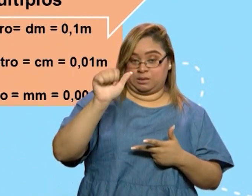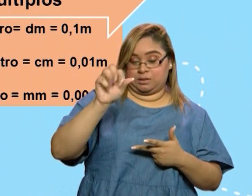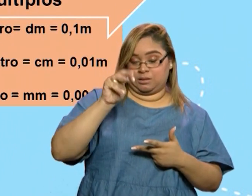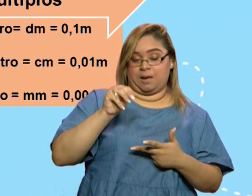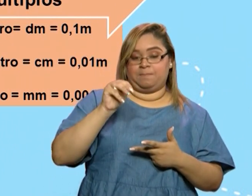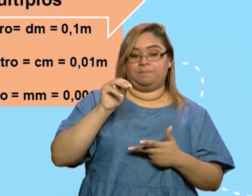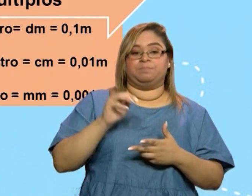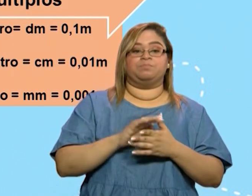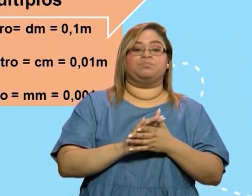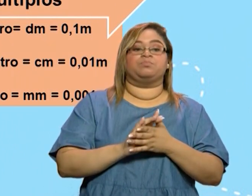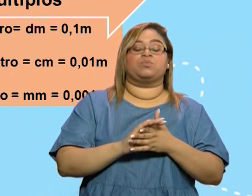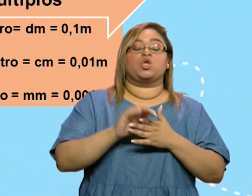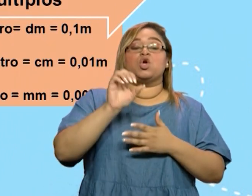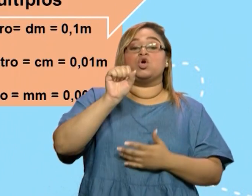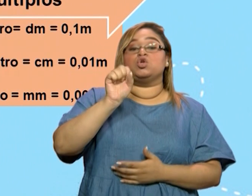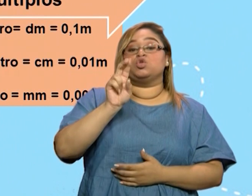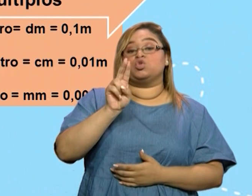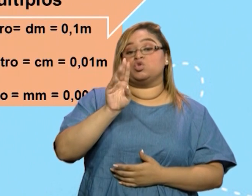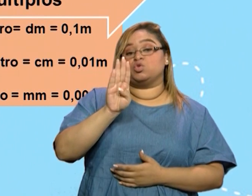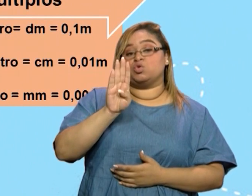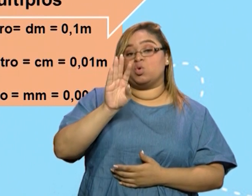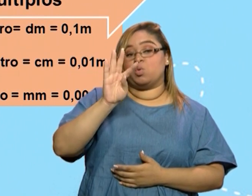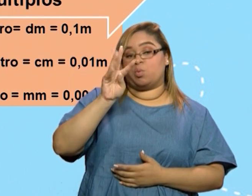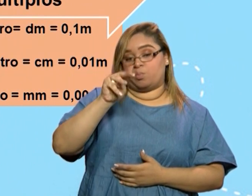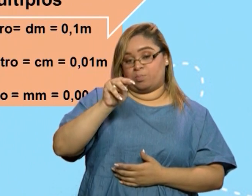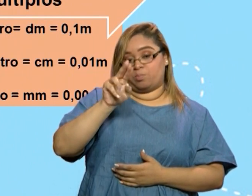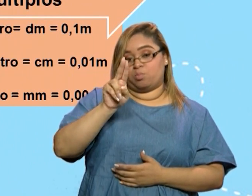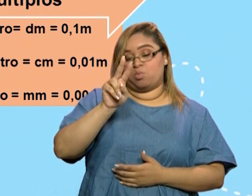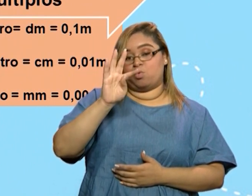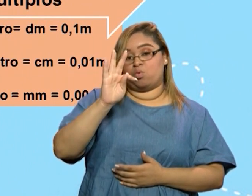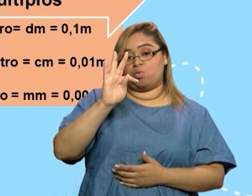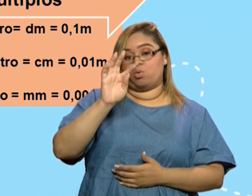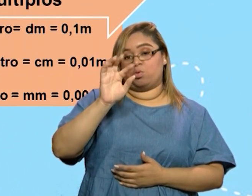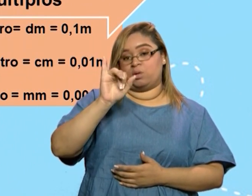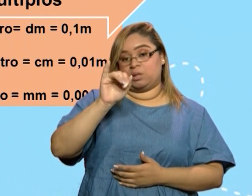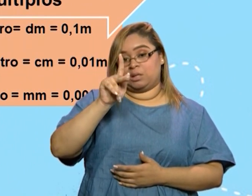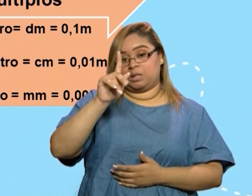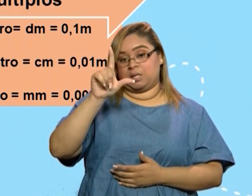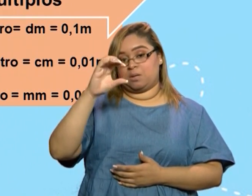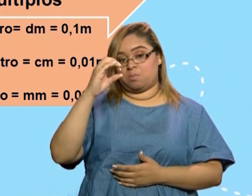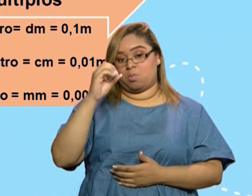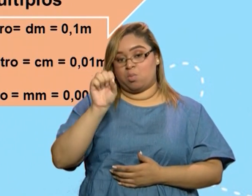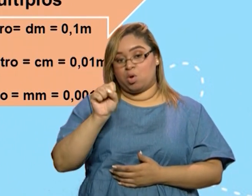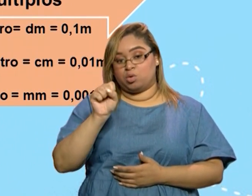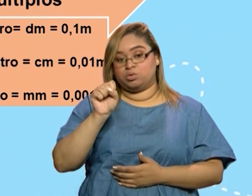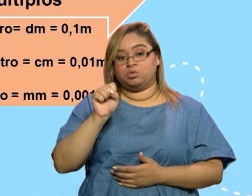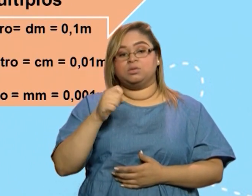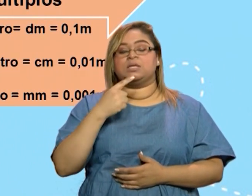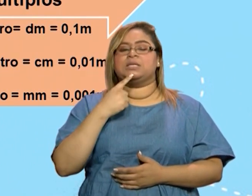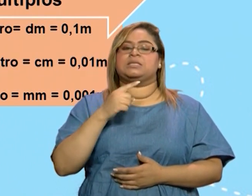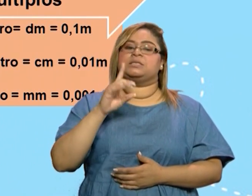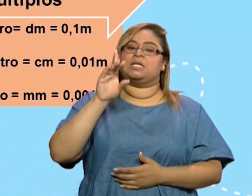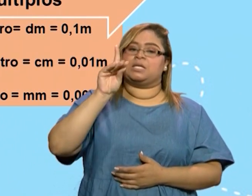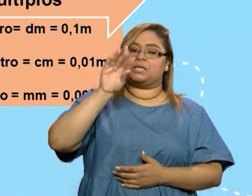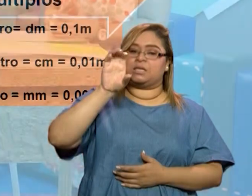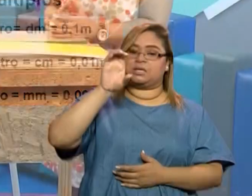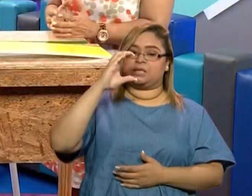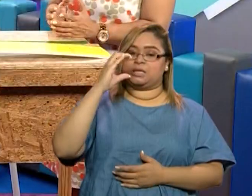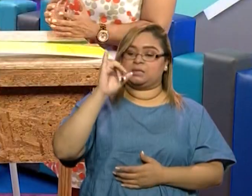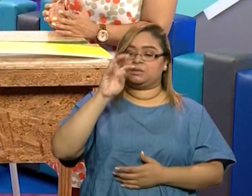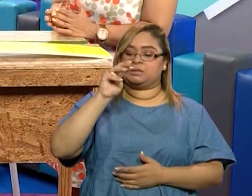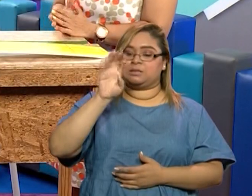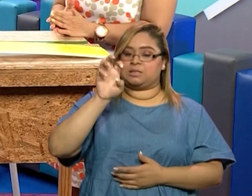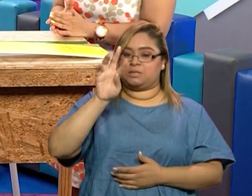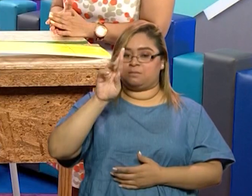perdón, el kilómetro son 1000 metros, el hectómetro 100 metros y el decámetro 10 metros.